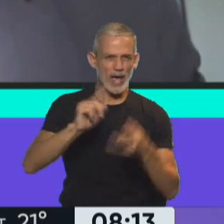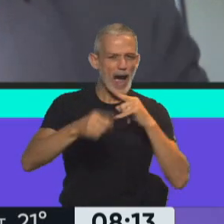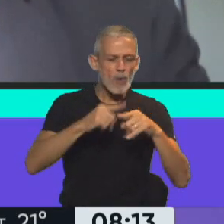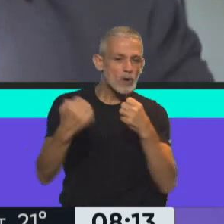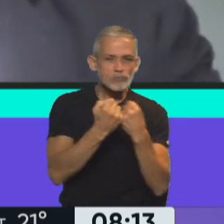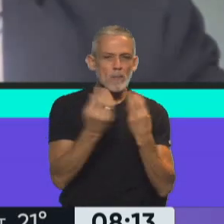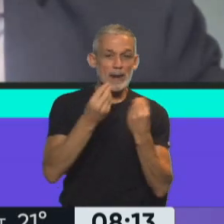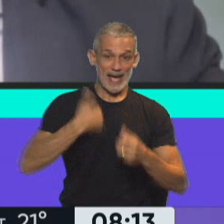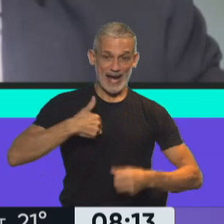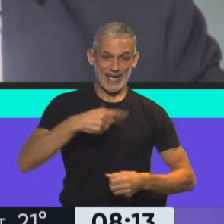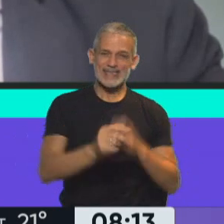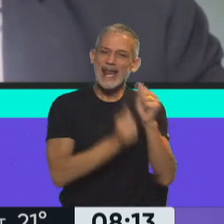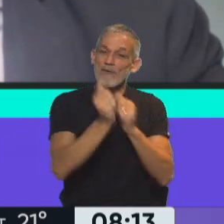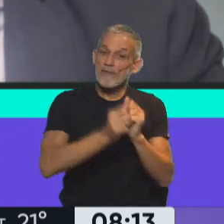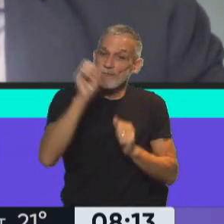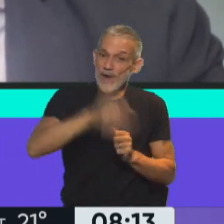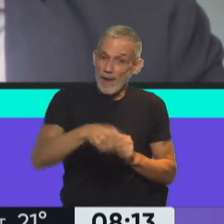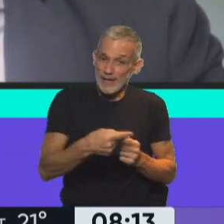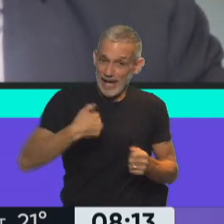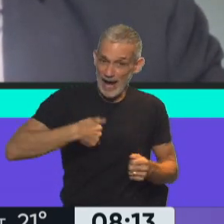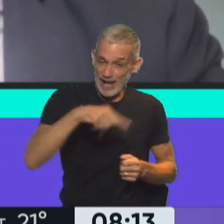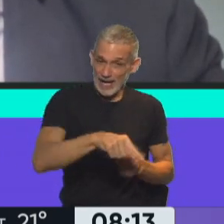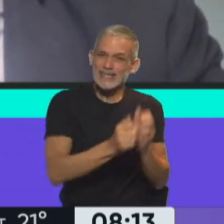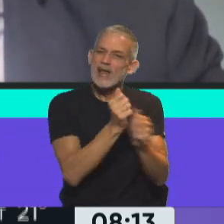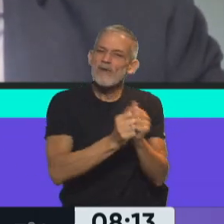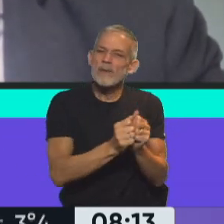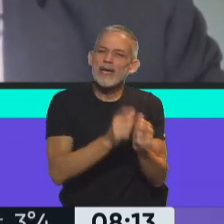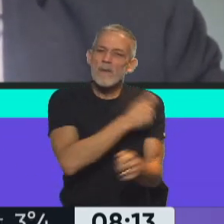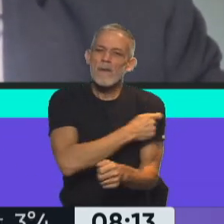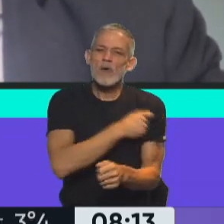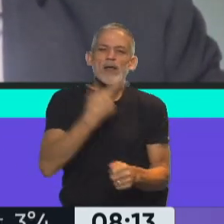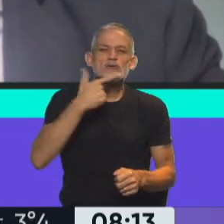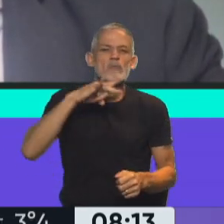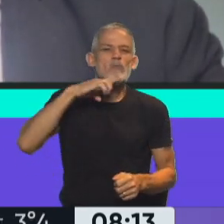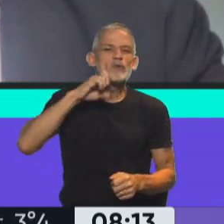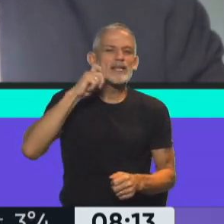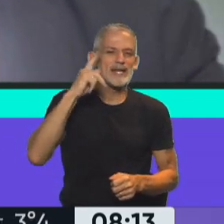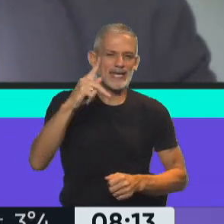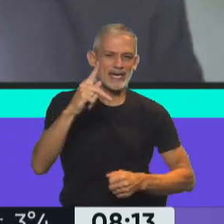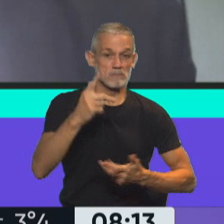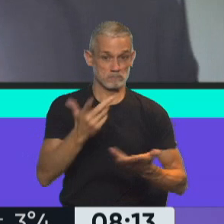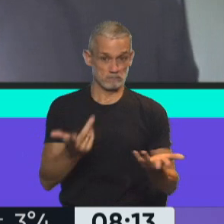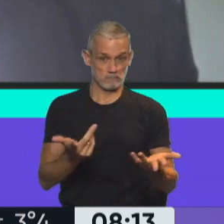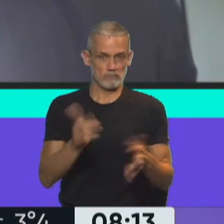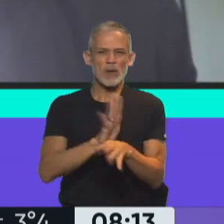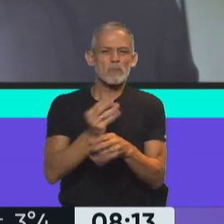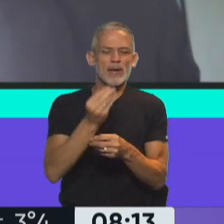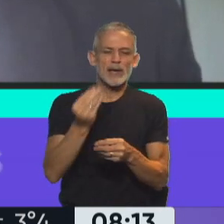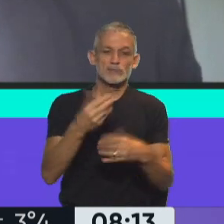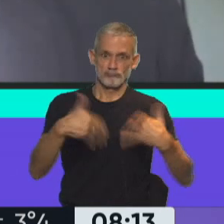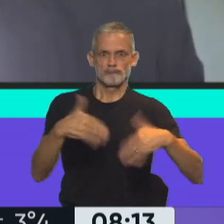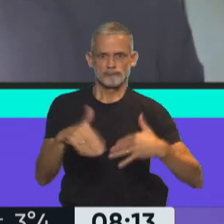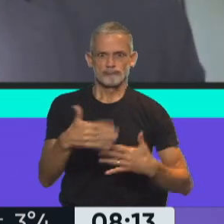definitivo para que Argentina fabrique en el país la vacuna Sputnik. ¿Qué significa? Y es una cosa,